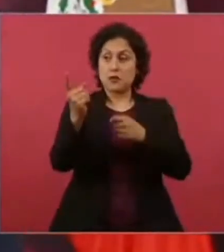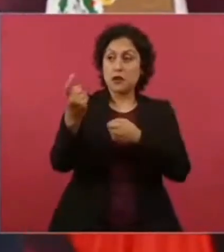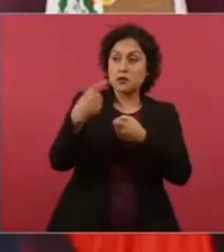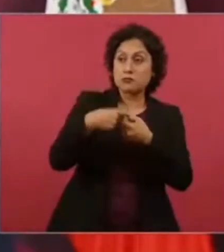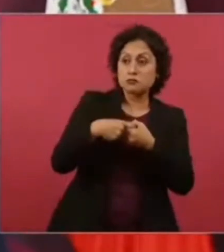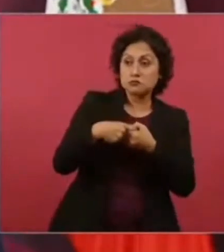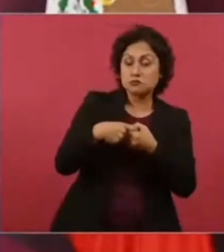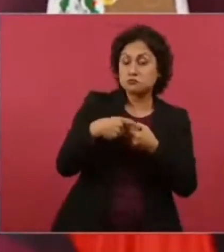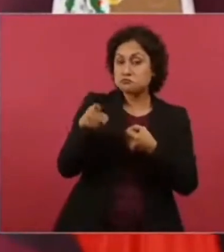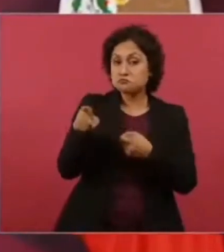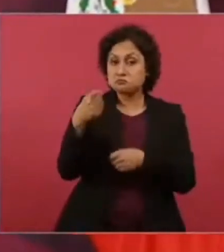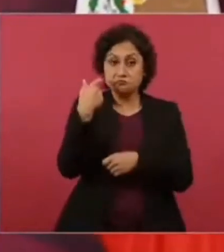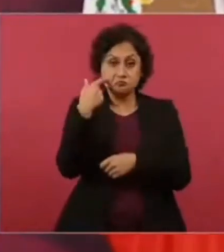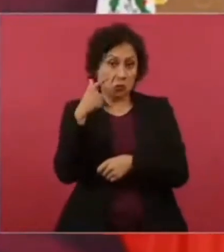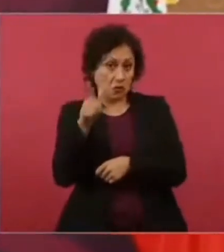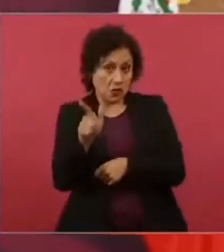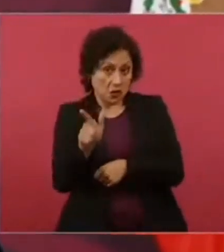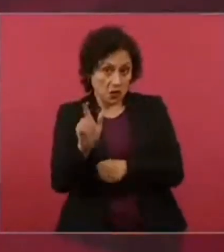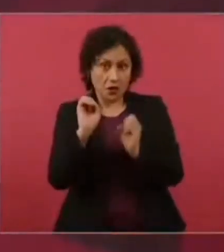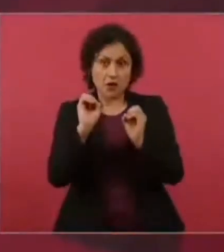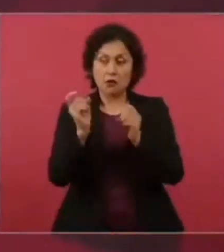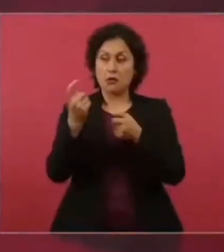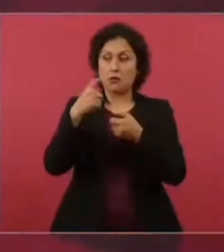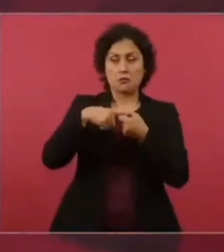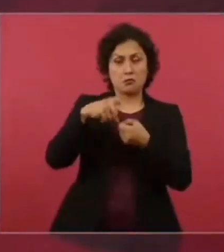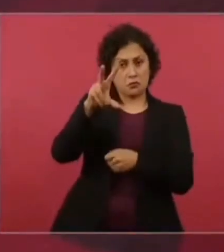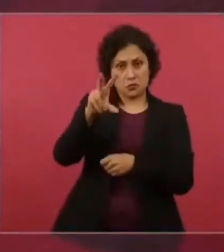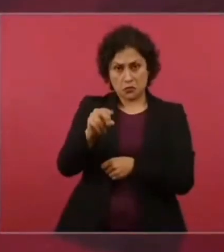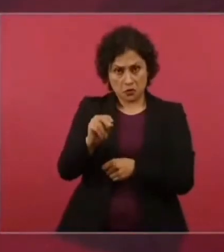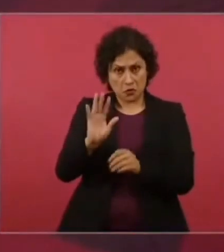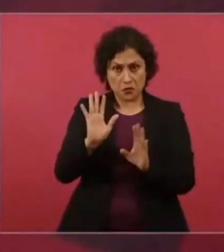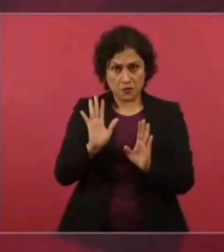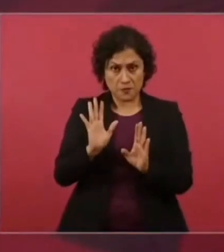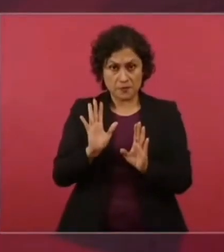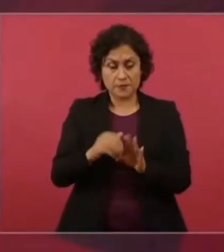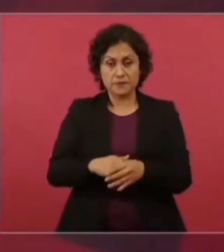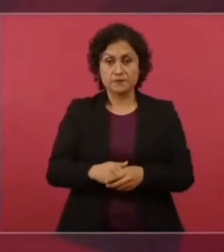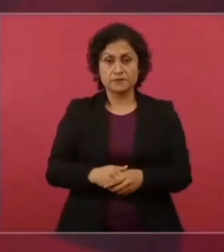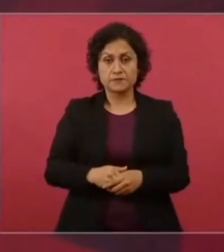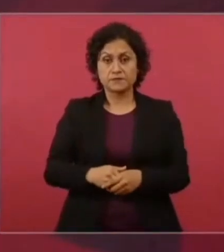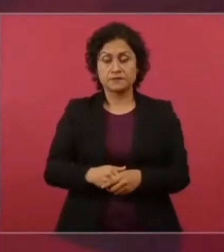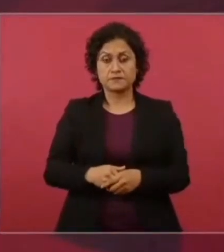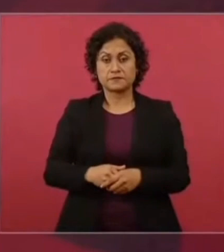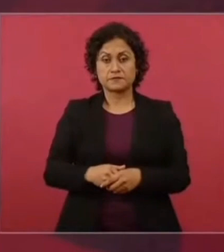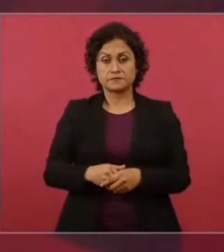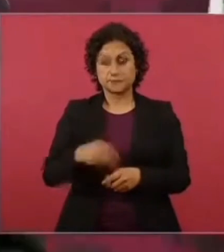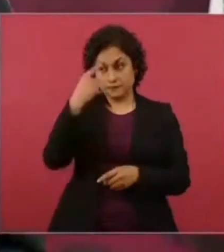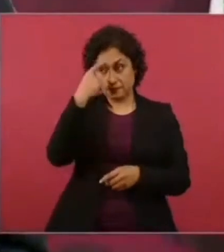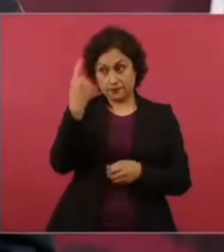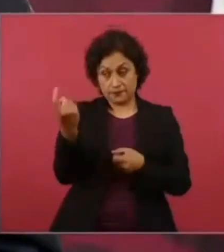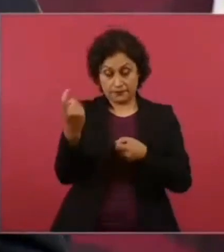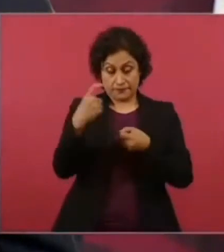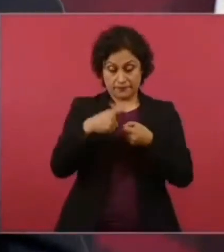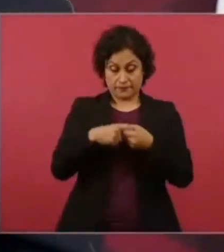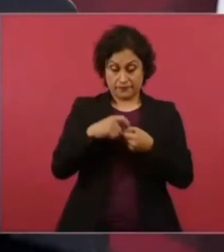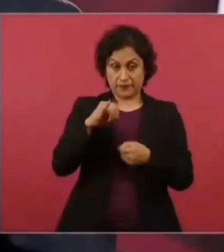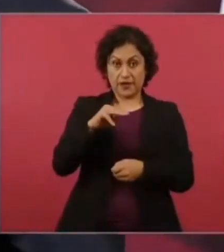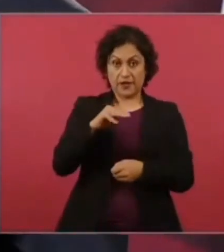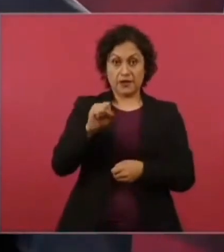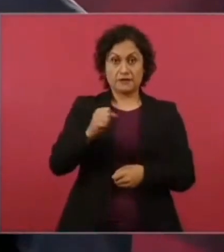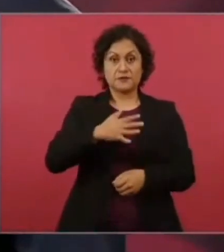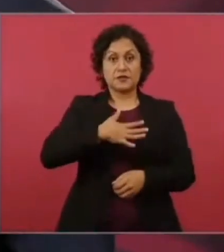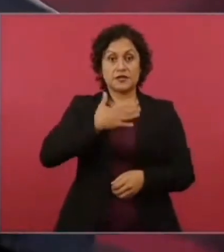el que no acepte el sistema del IMSS-Bienestar,